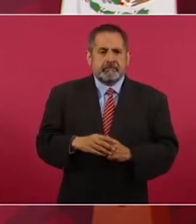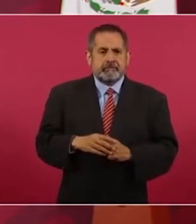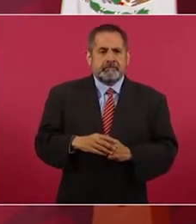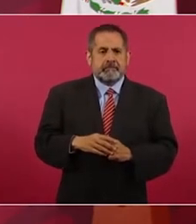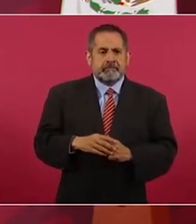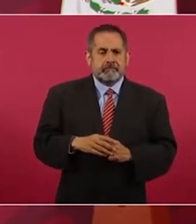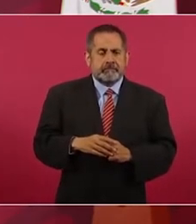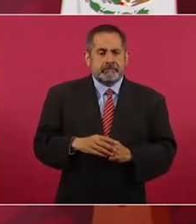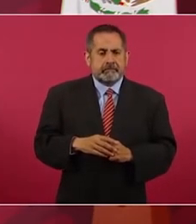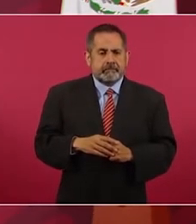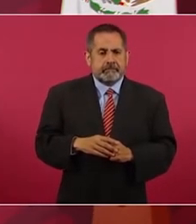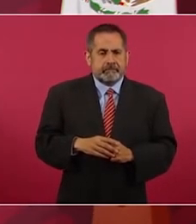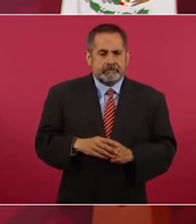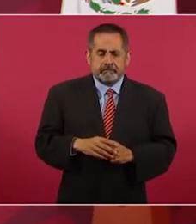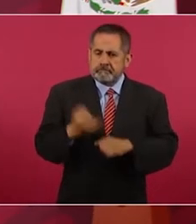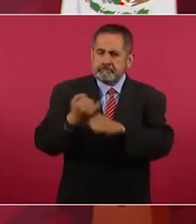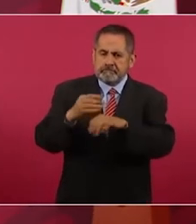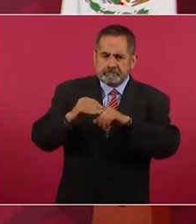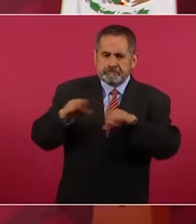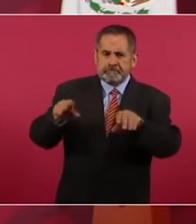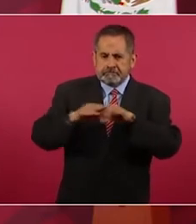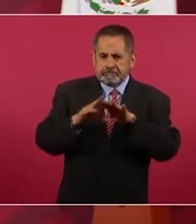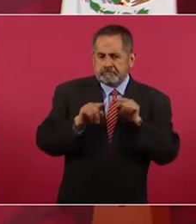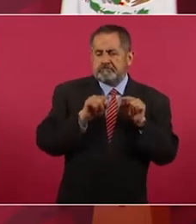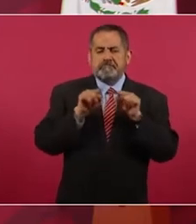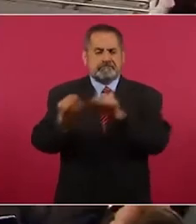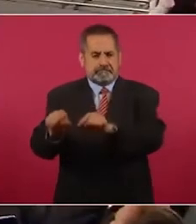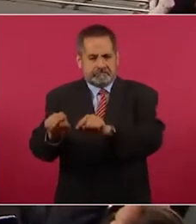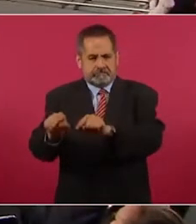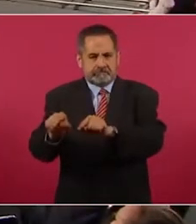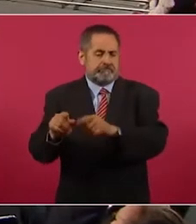Tiene la información Miren eso